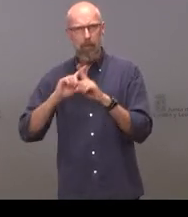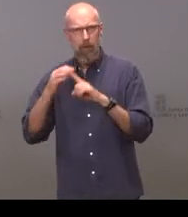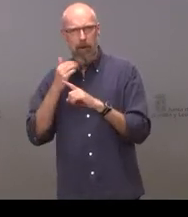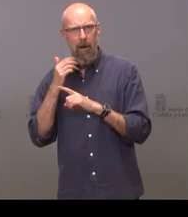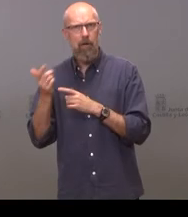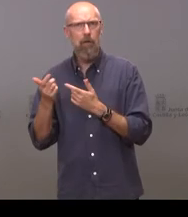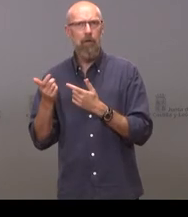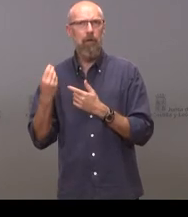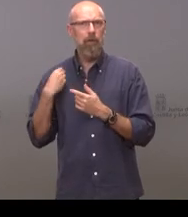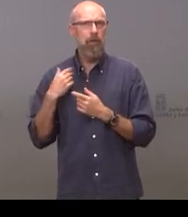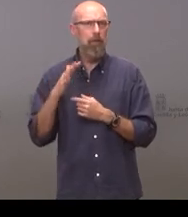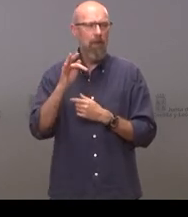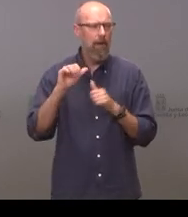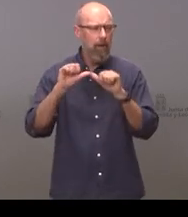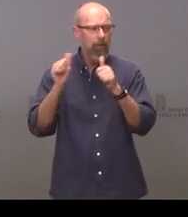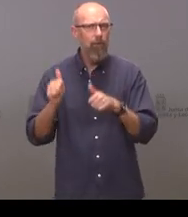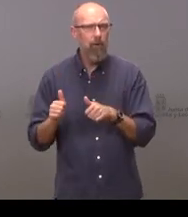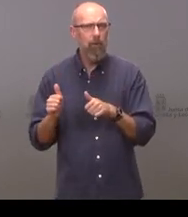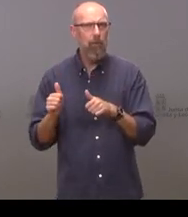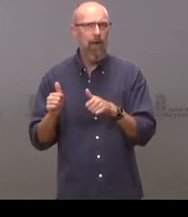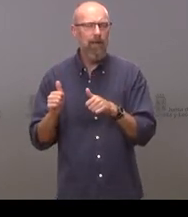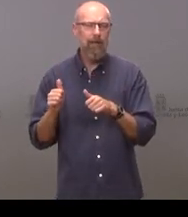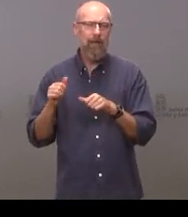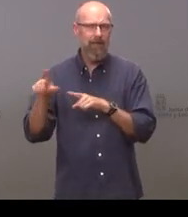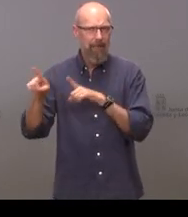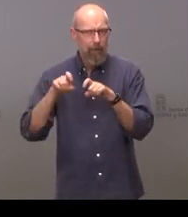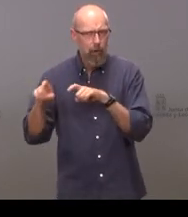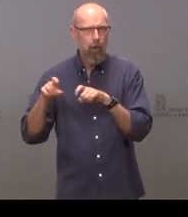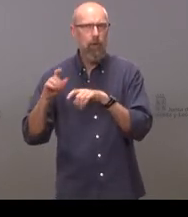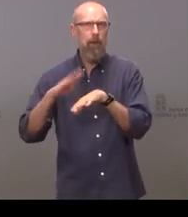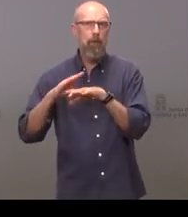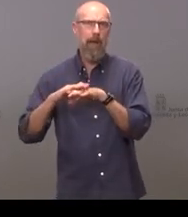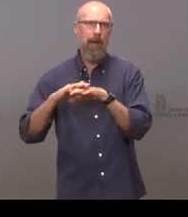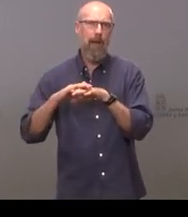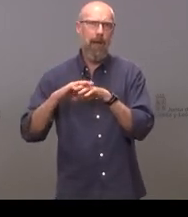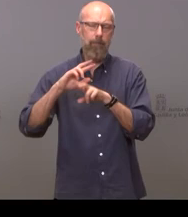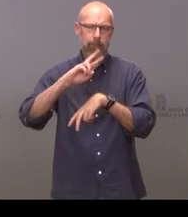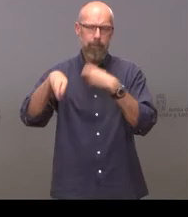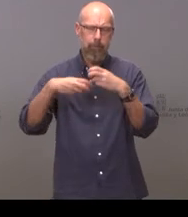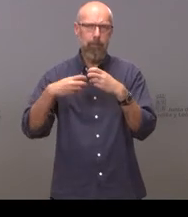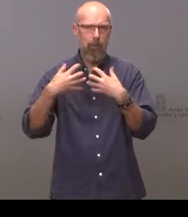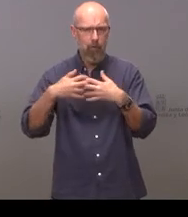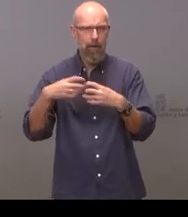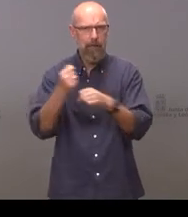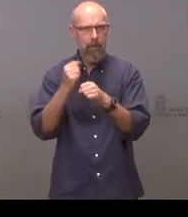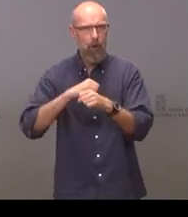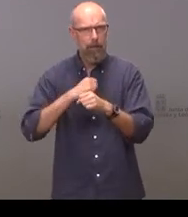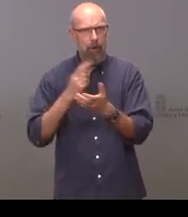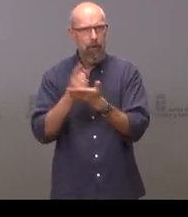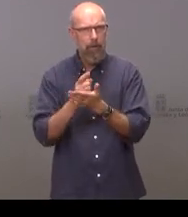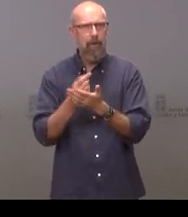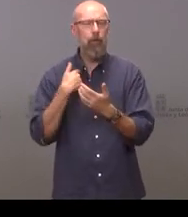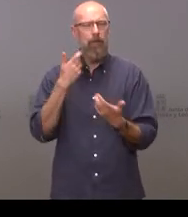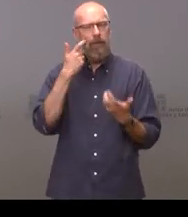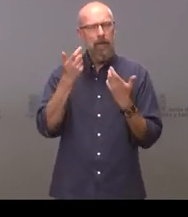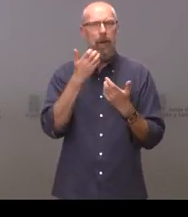en la toma de decisiones y restablecer cuanto antes el trabajo en el hospital llama la atención en cambio